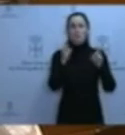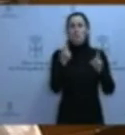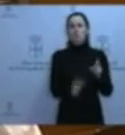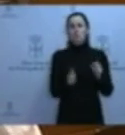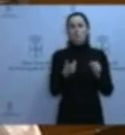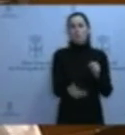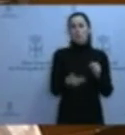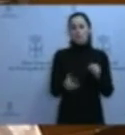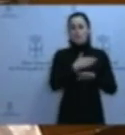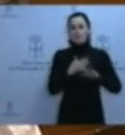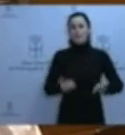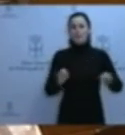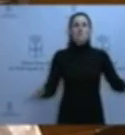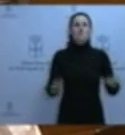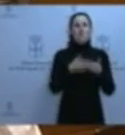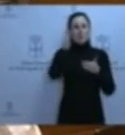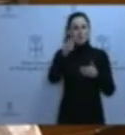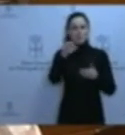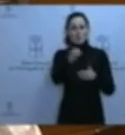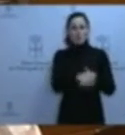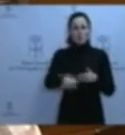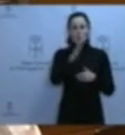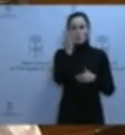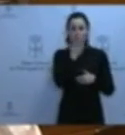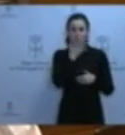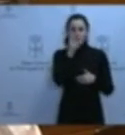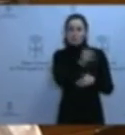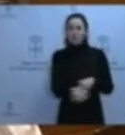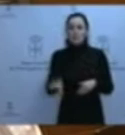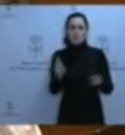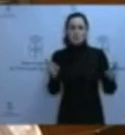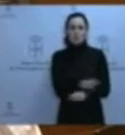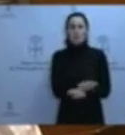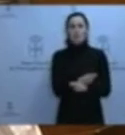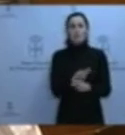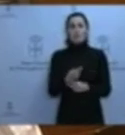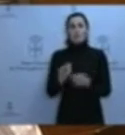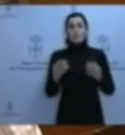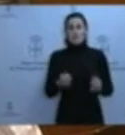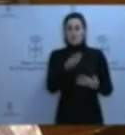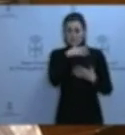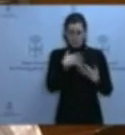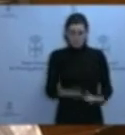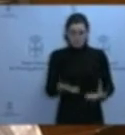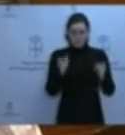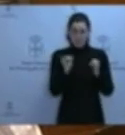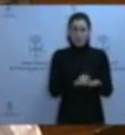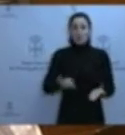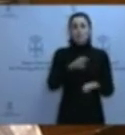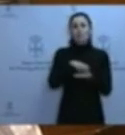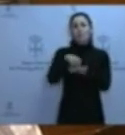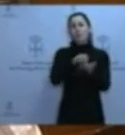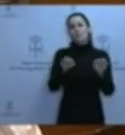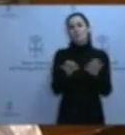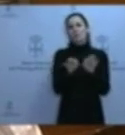han cerrado escuelas rurales, despedido a profesores o mantenido a niños sin los servicios necesarios. Hoy en día tenemos centros educativos como